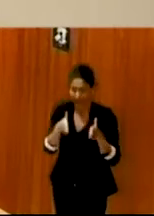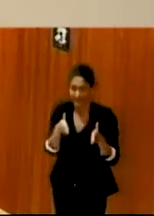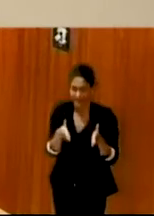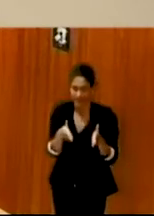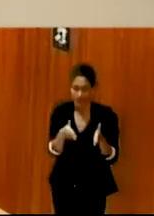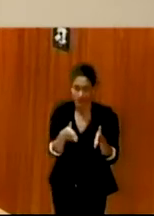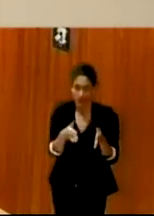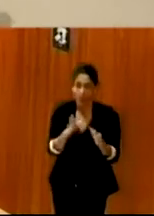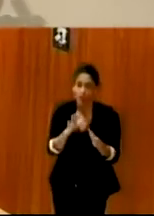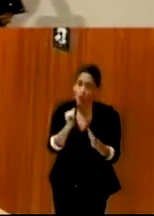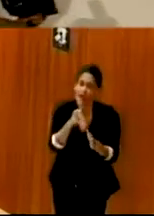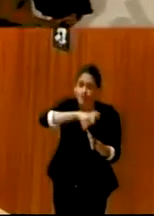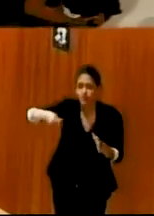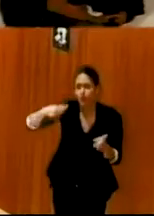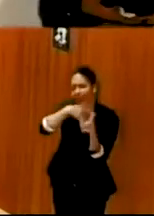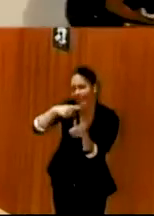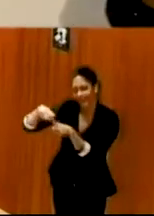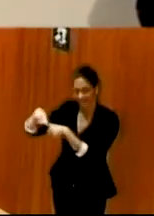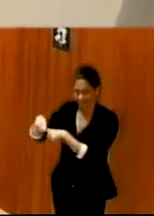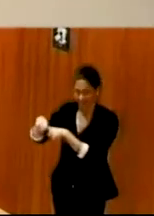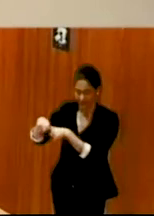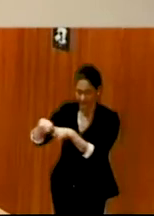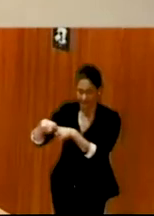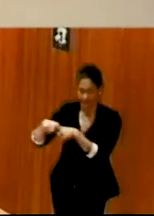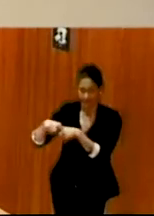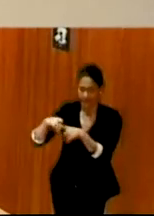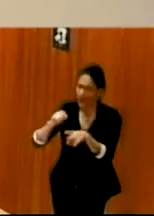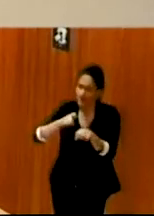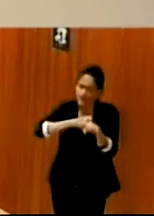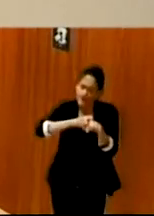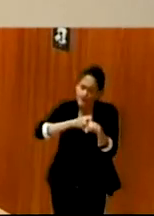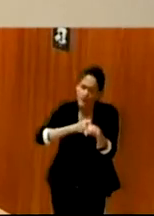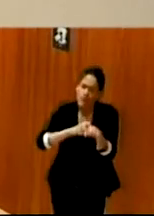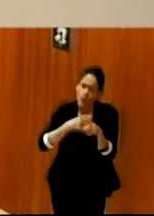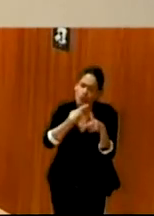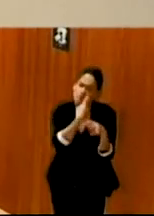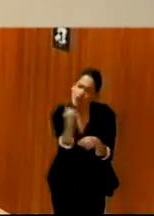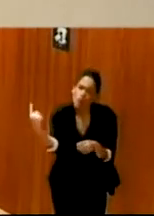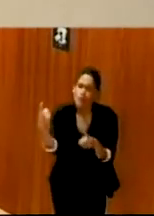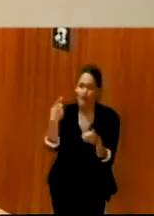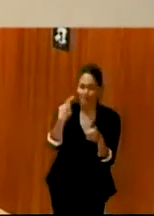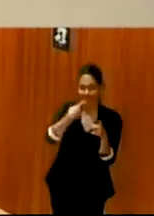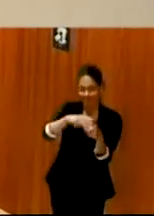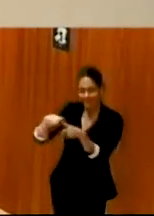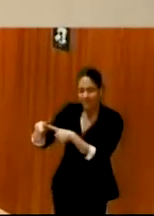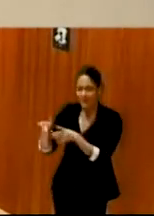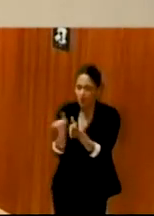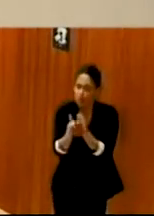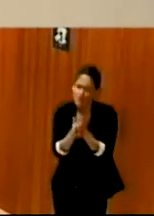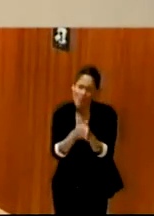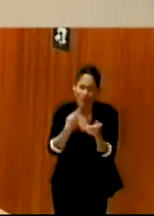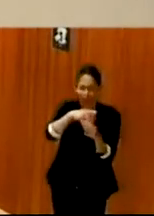personas diferentes, que vienen con su propio estilo, con sus propias inquietudes, sus propias motivaciones.